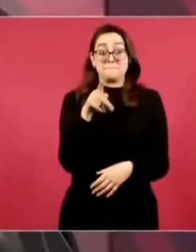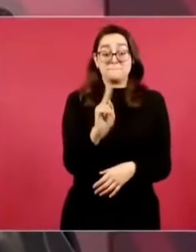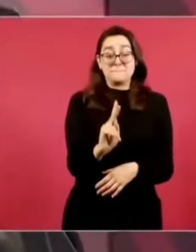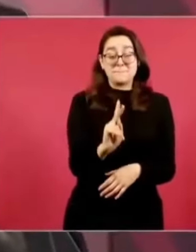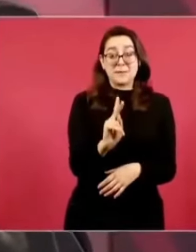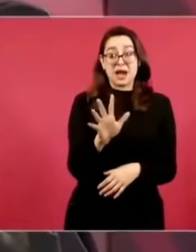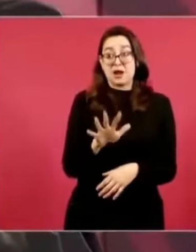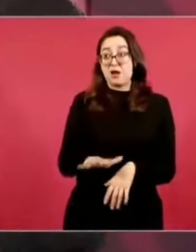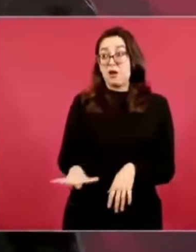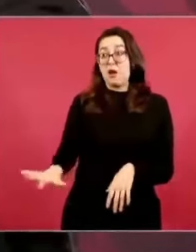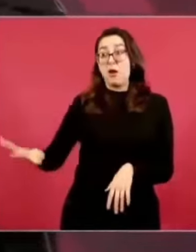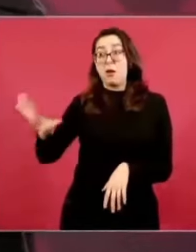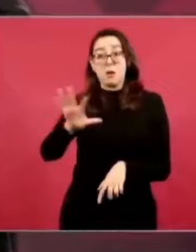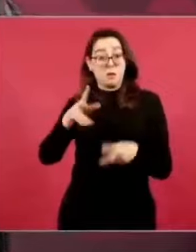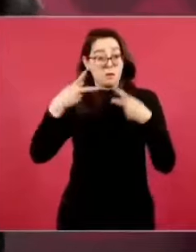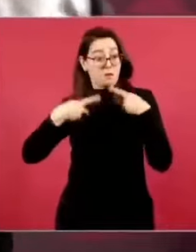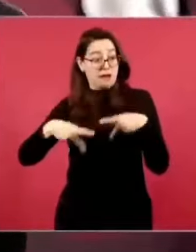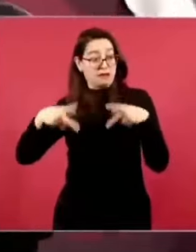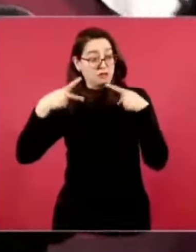O sea,